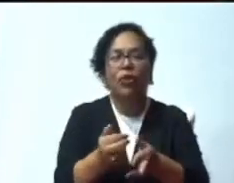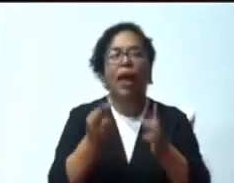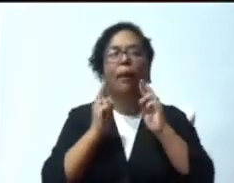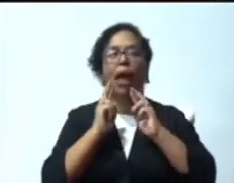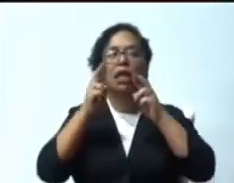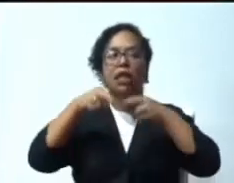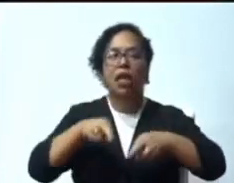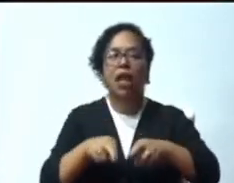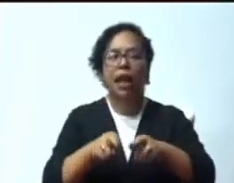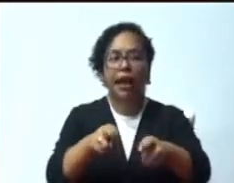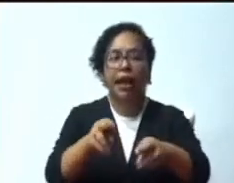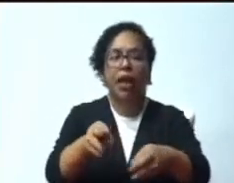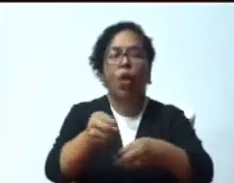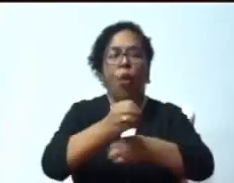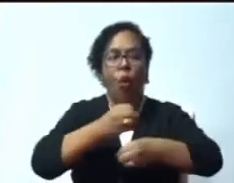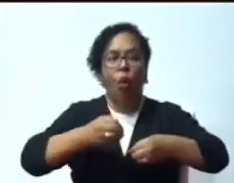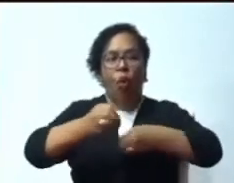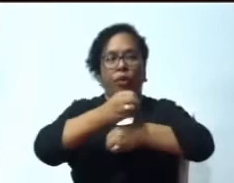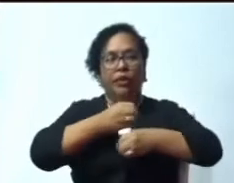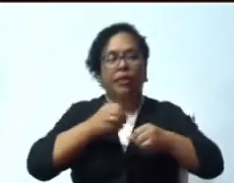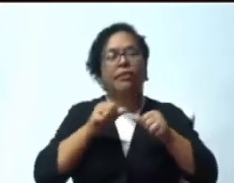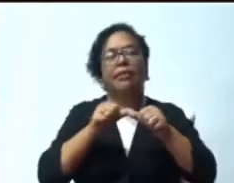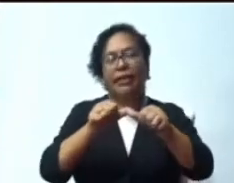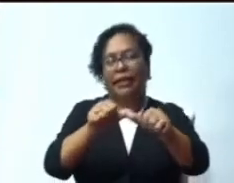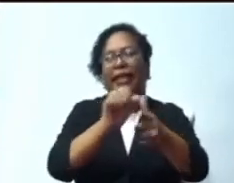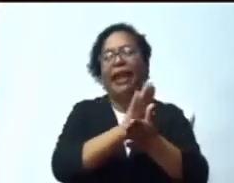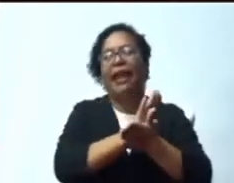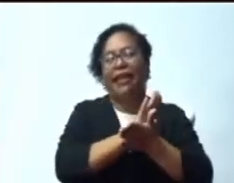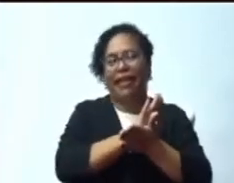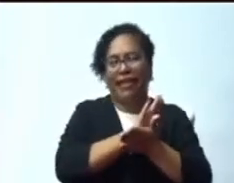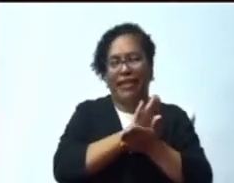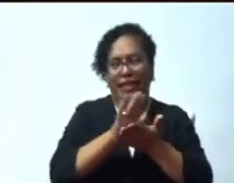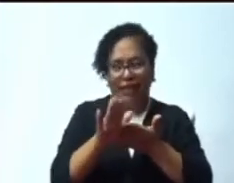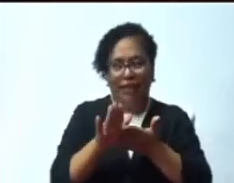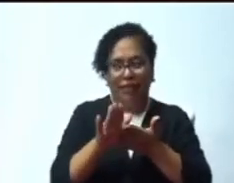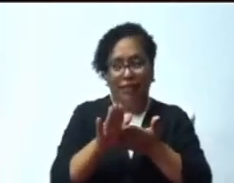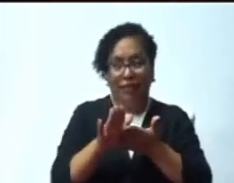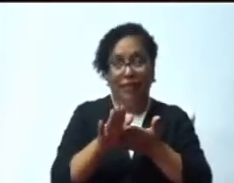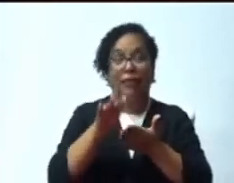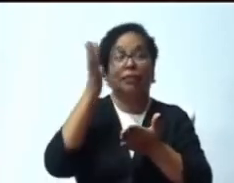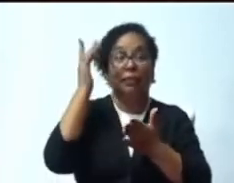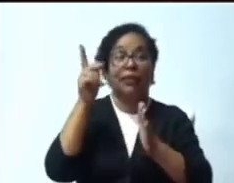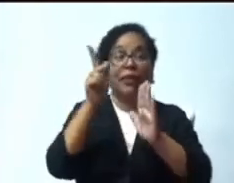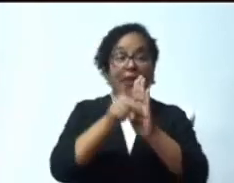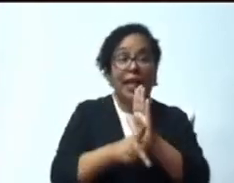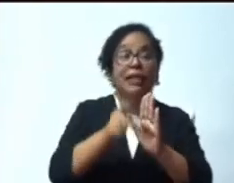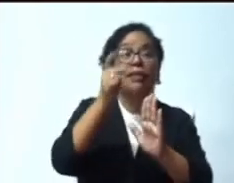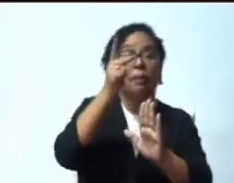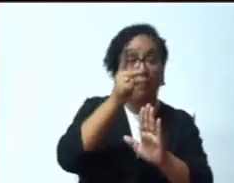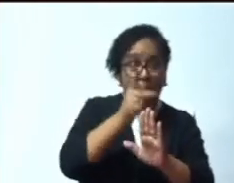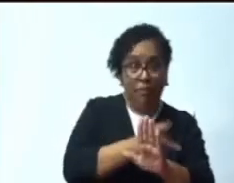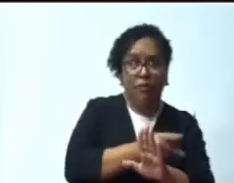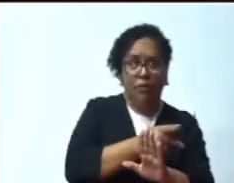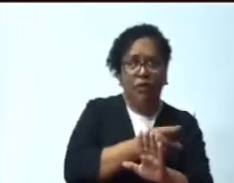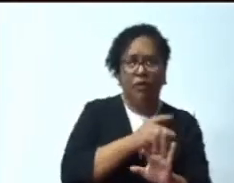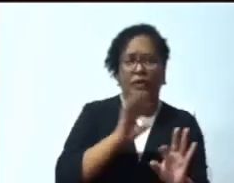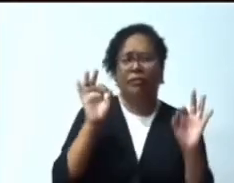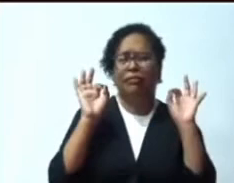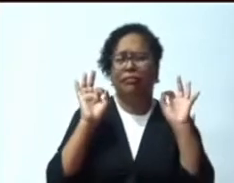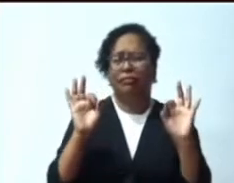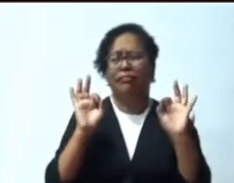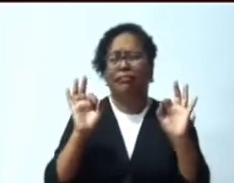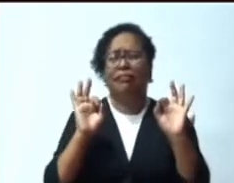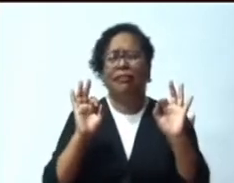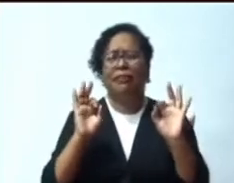contaminado. Este programa Vida para el Osama, ideado y dirigido